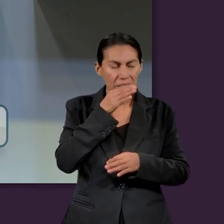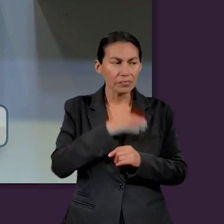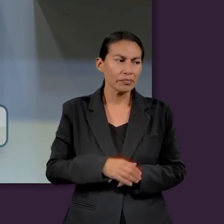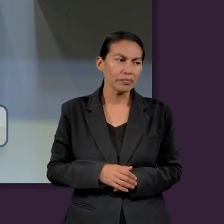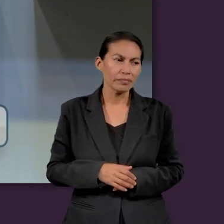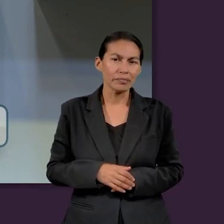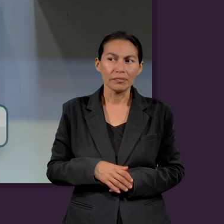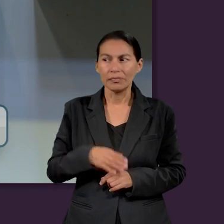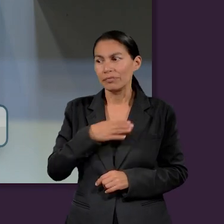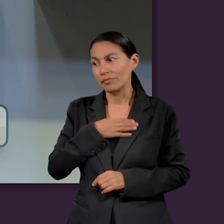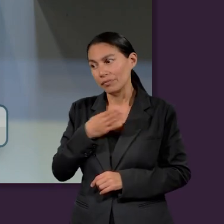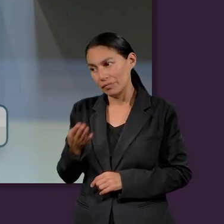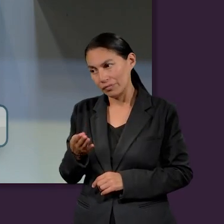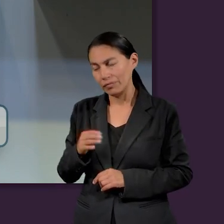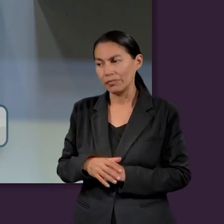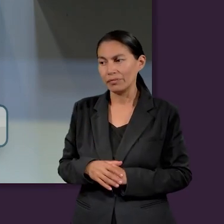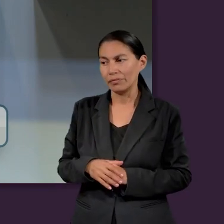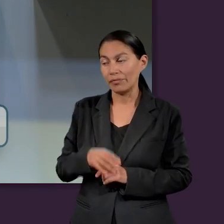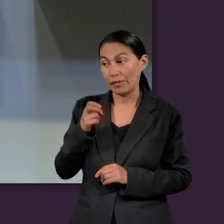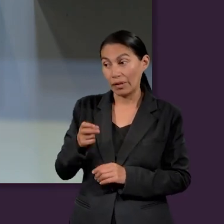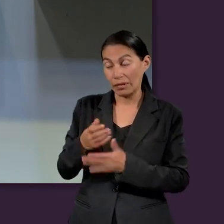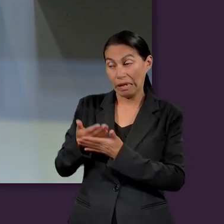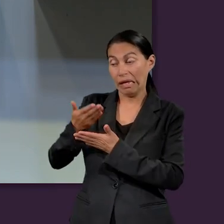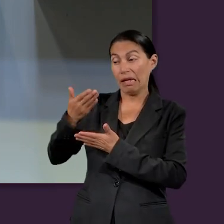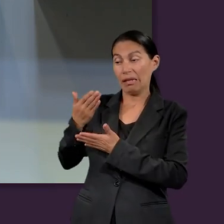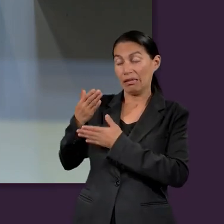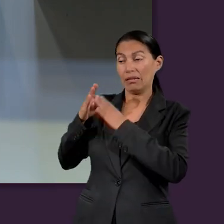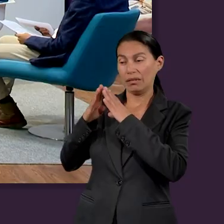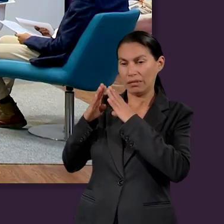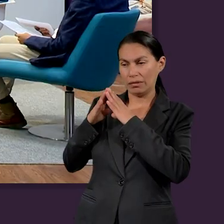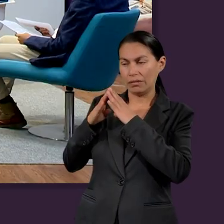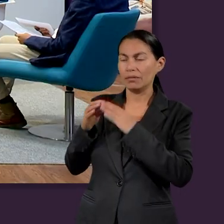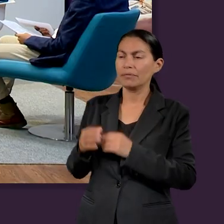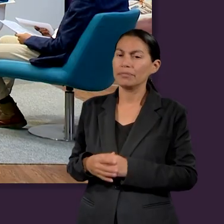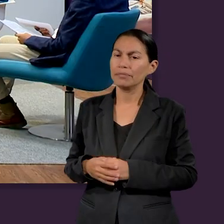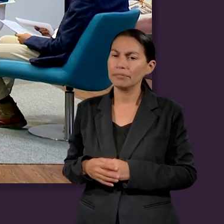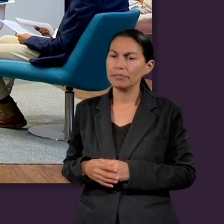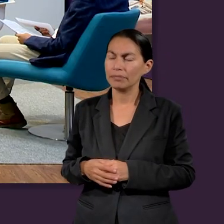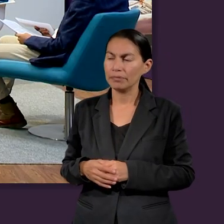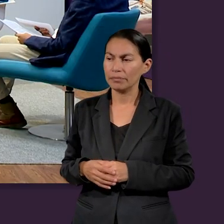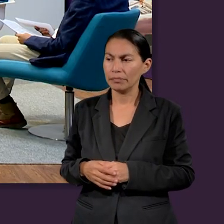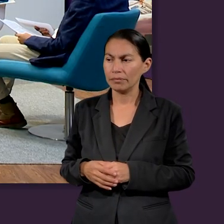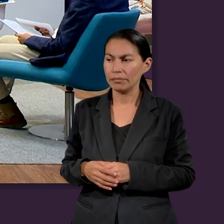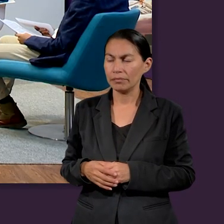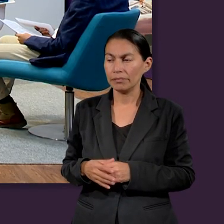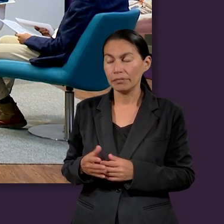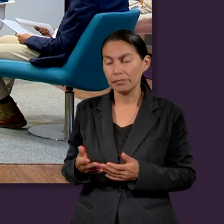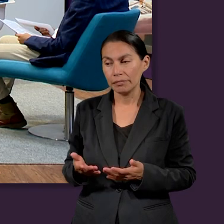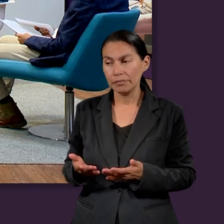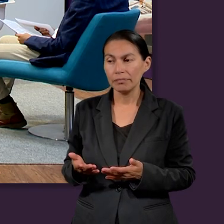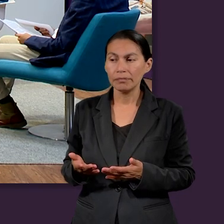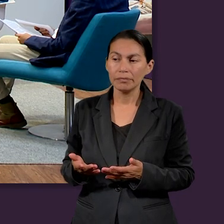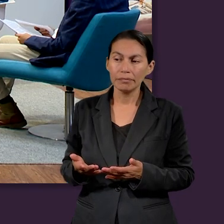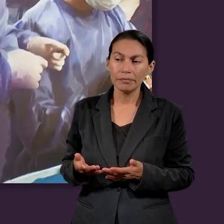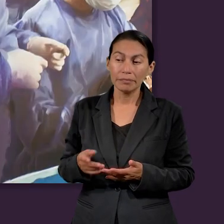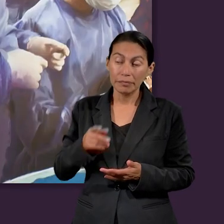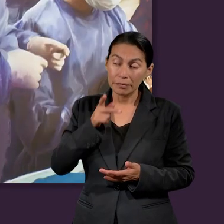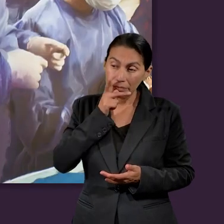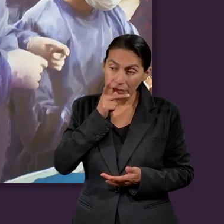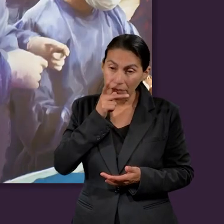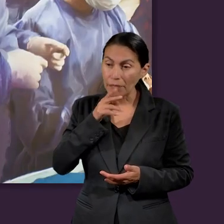el ambiente de trabajo? Pues esto es desde la casa,